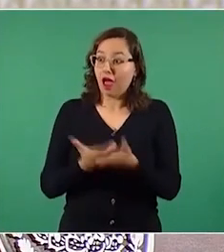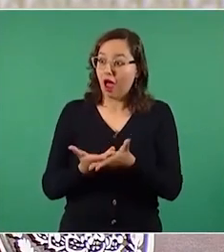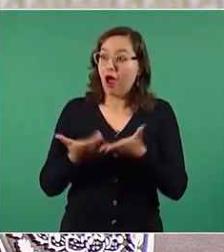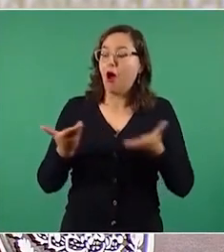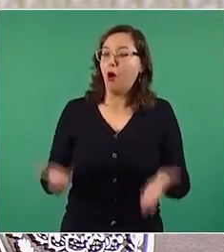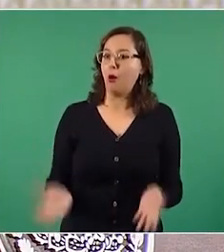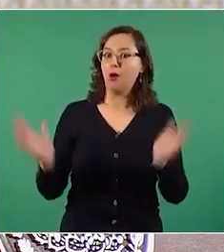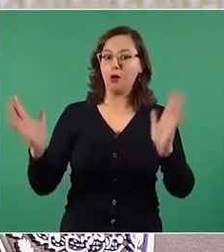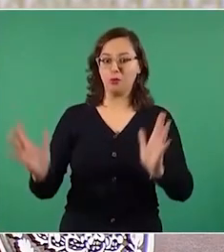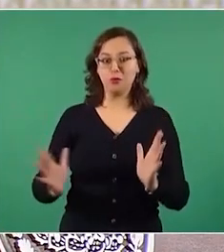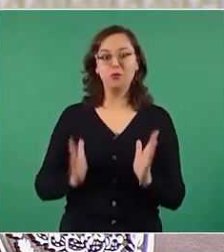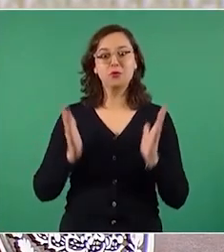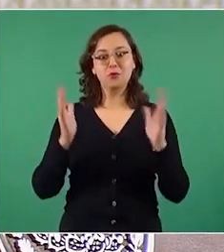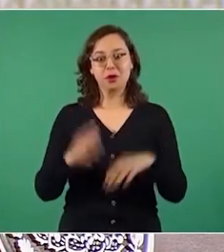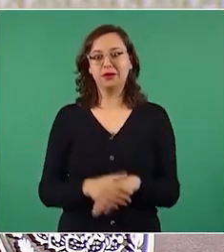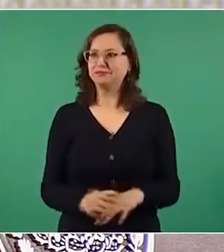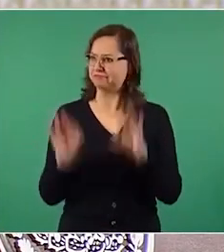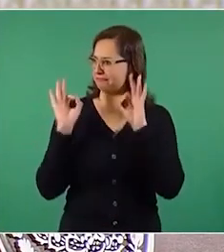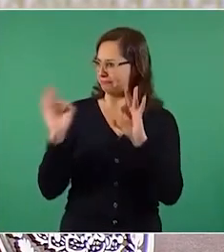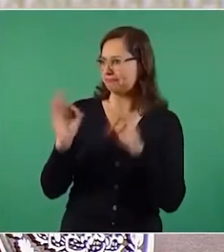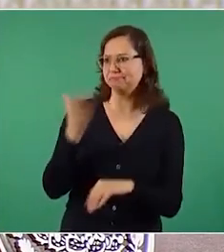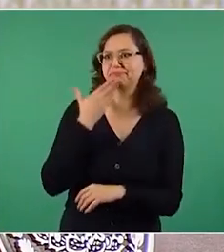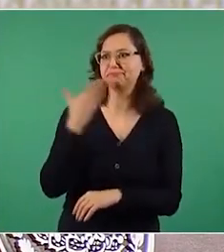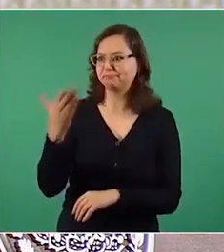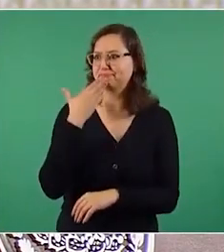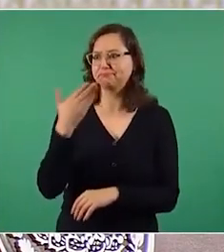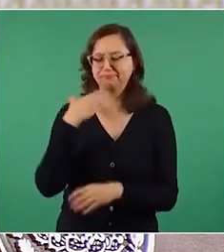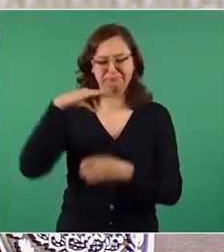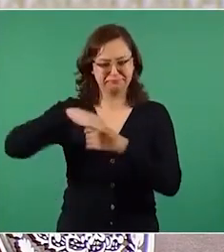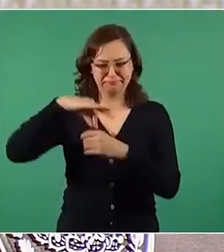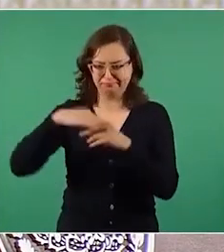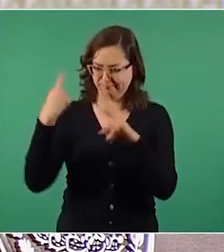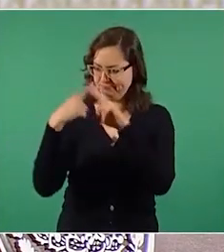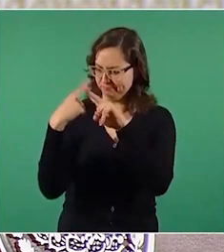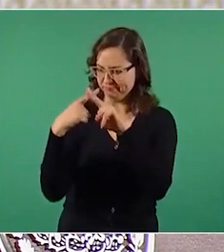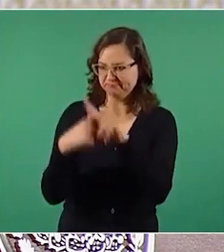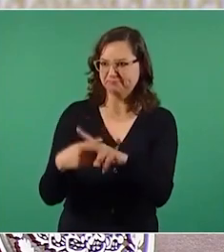entonces qué bien que se cuente los votos